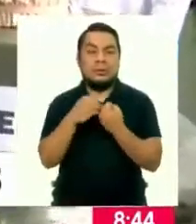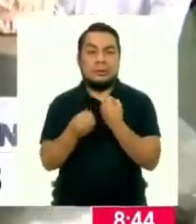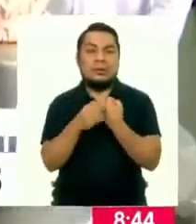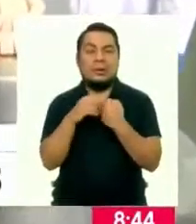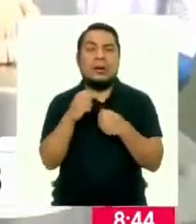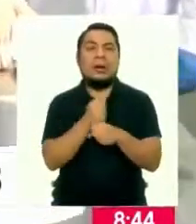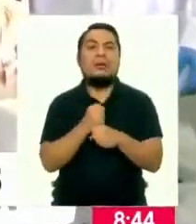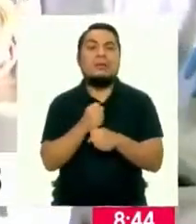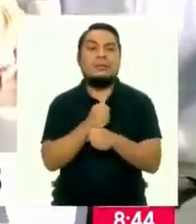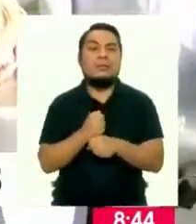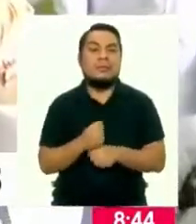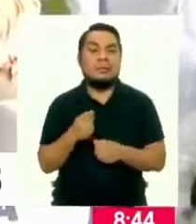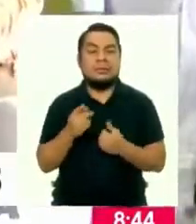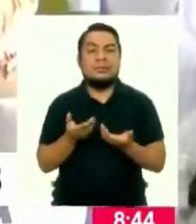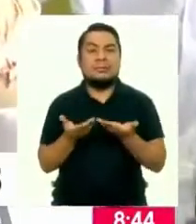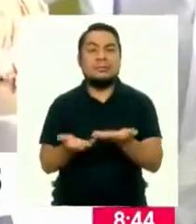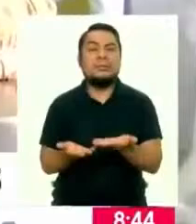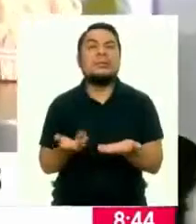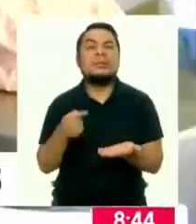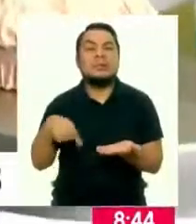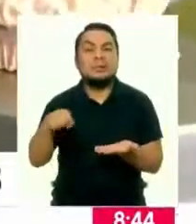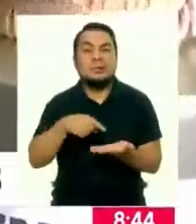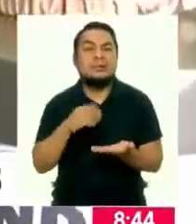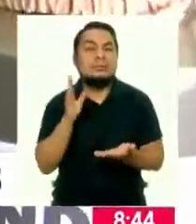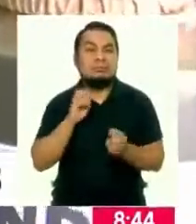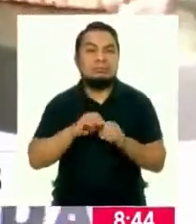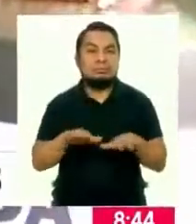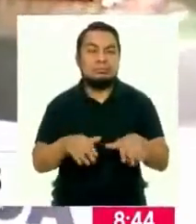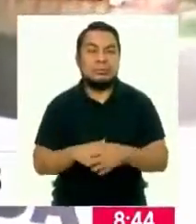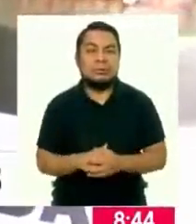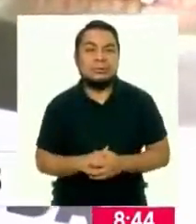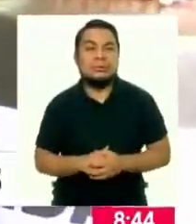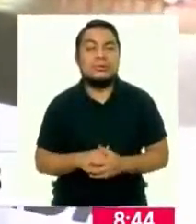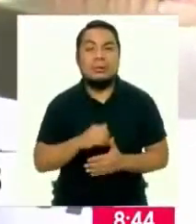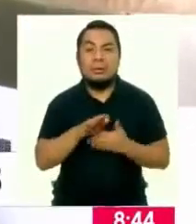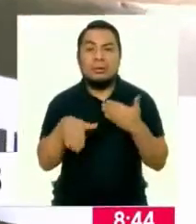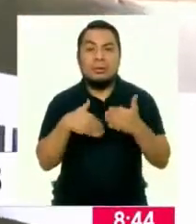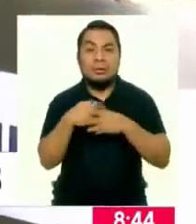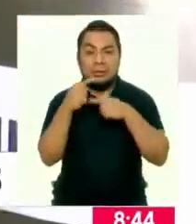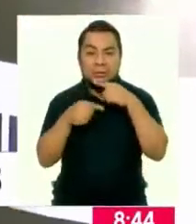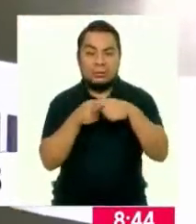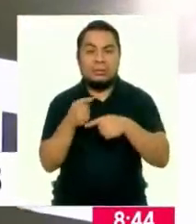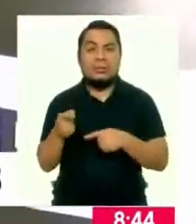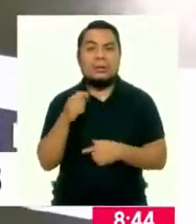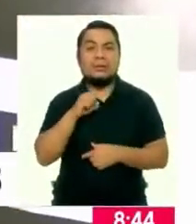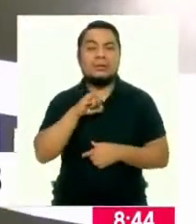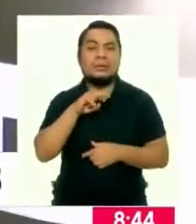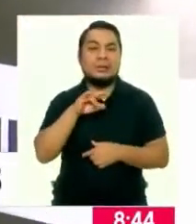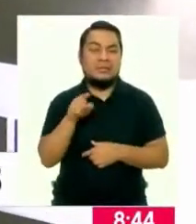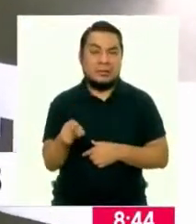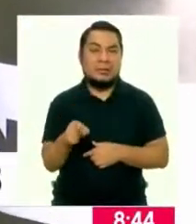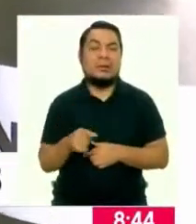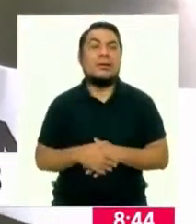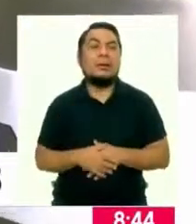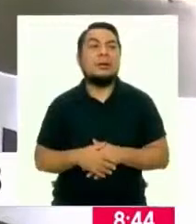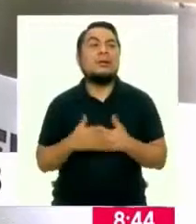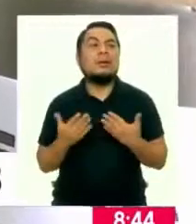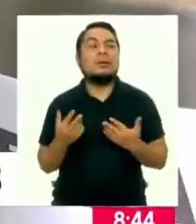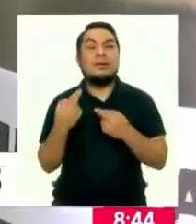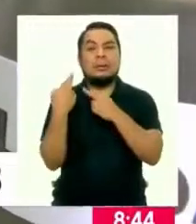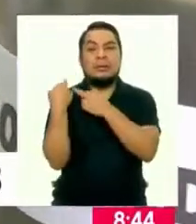café y nueces para fabricar envases biodegradables. Pero todos los detalles los tiene Silvia Pandia Estrada,